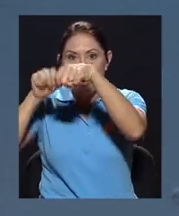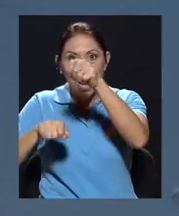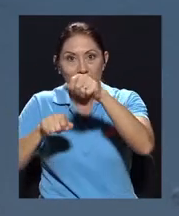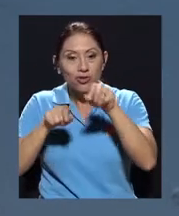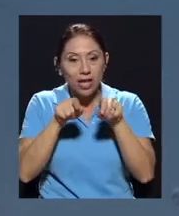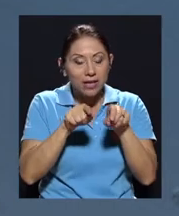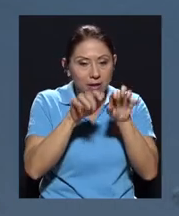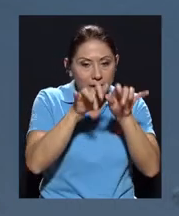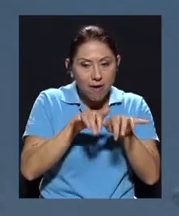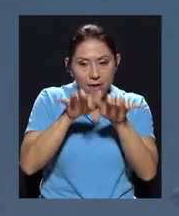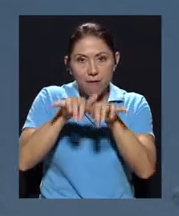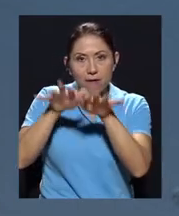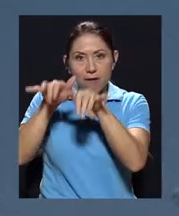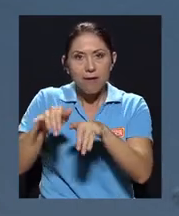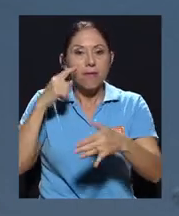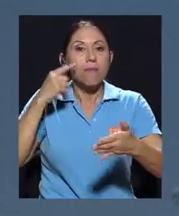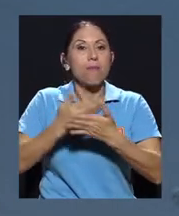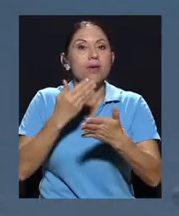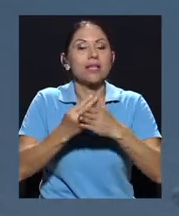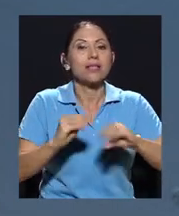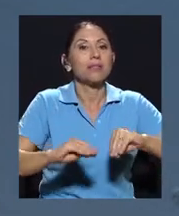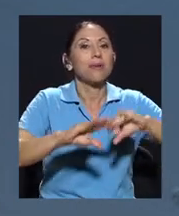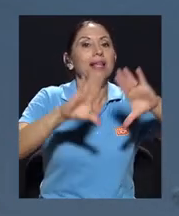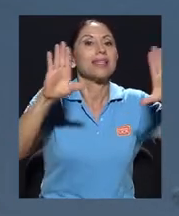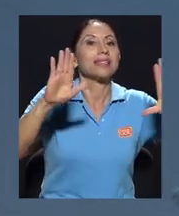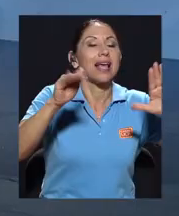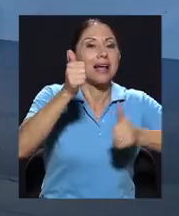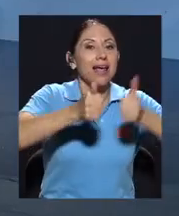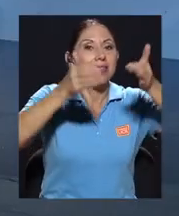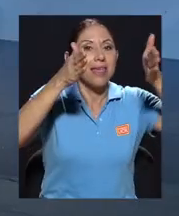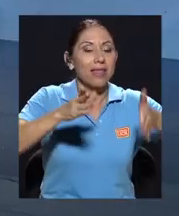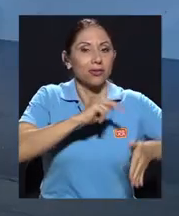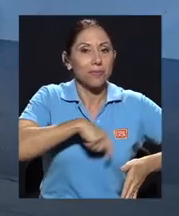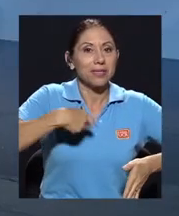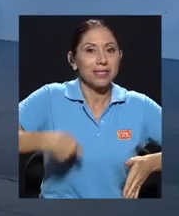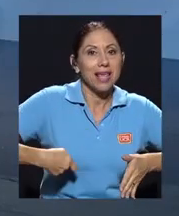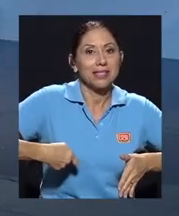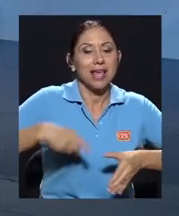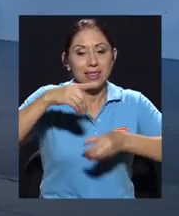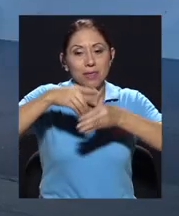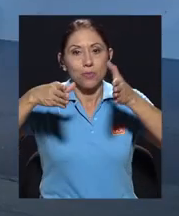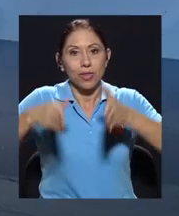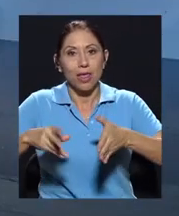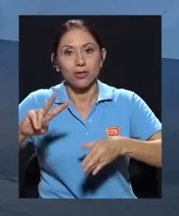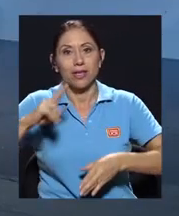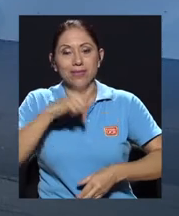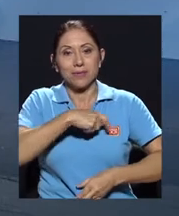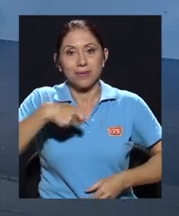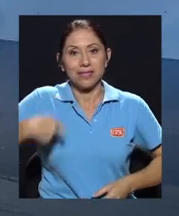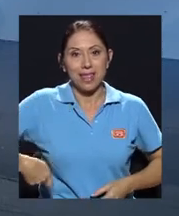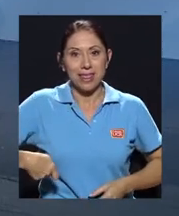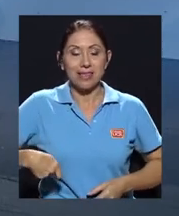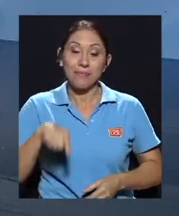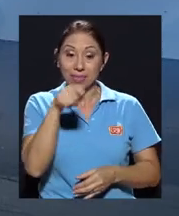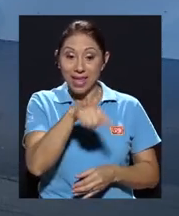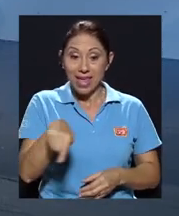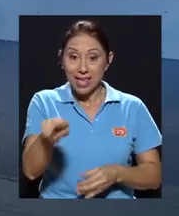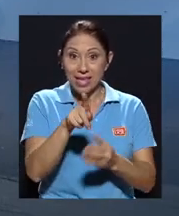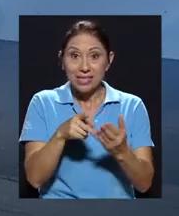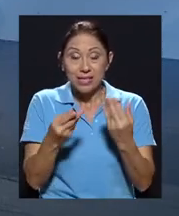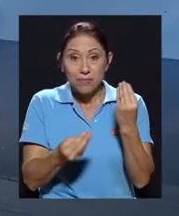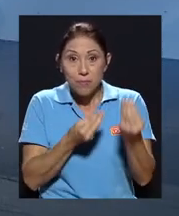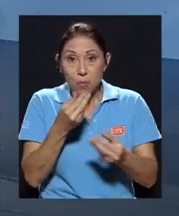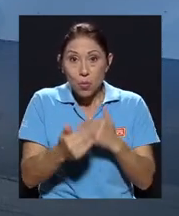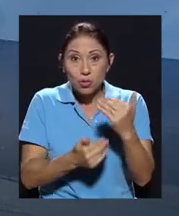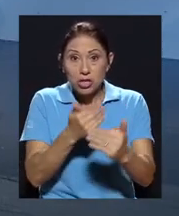presidencia, también de los diputados y de las vicepresidencias. Don John, en este proceso de campaña que está haciendo 3D3, tal vez sería fundamental un poquito